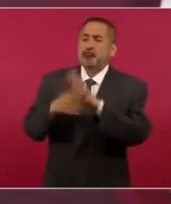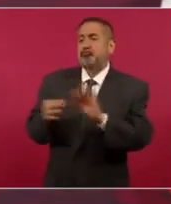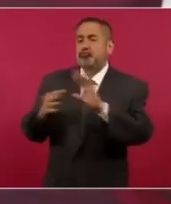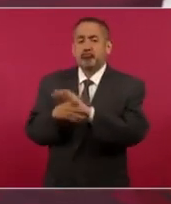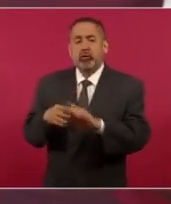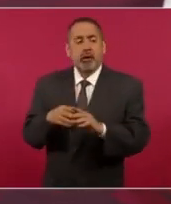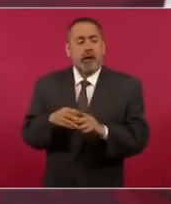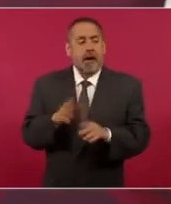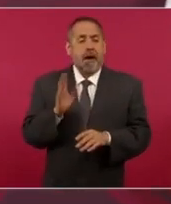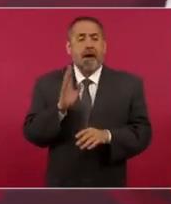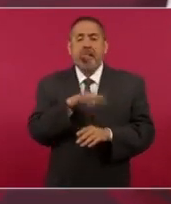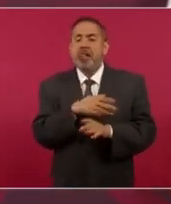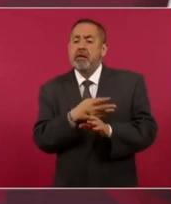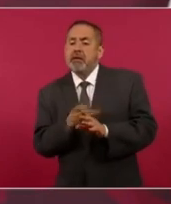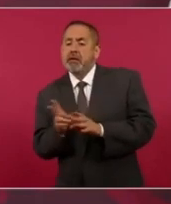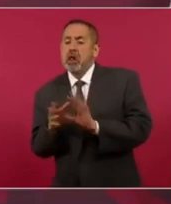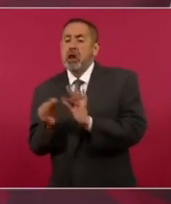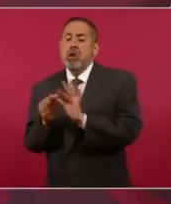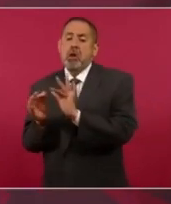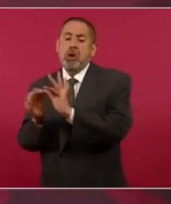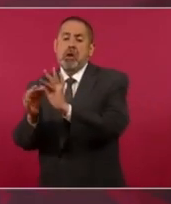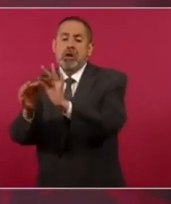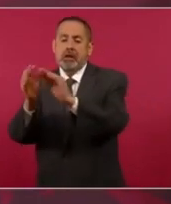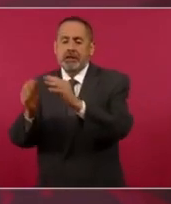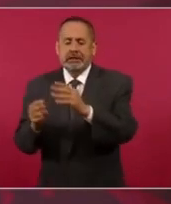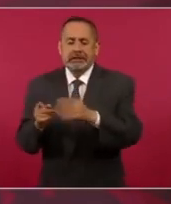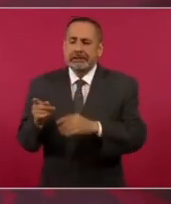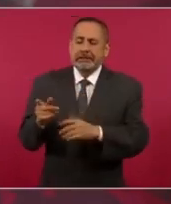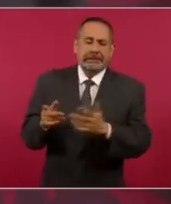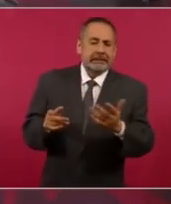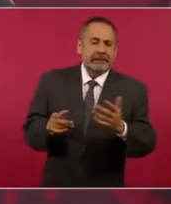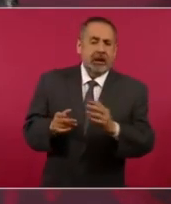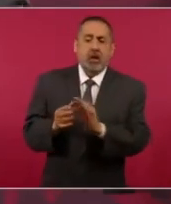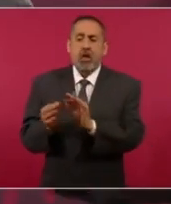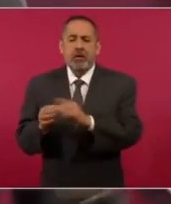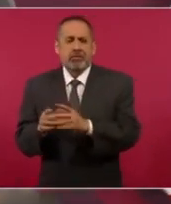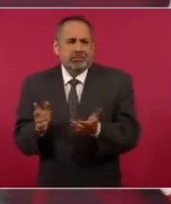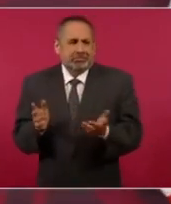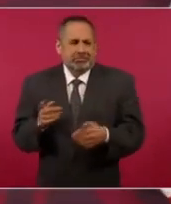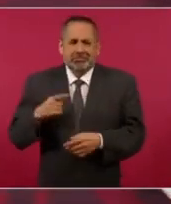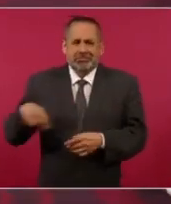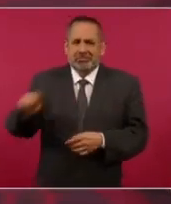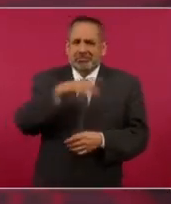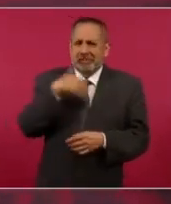Se va por la tangente, se va por lo que ya sabemos.